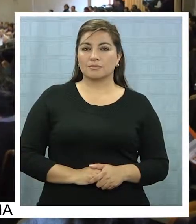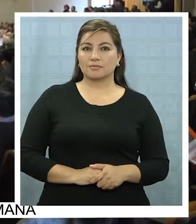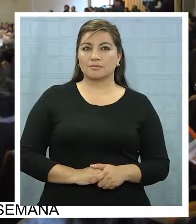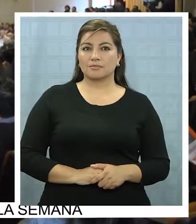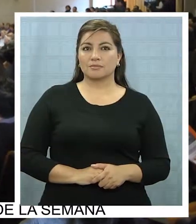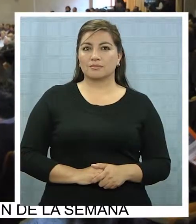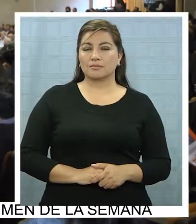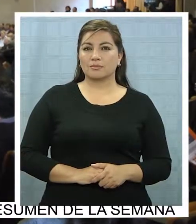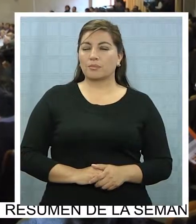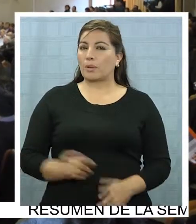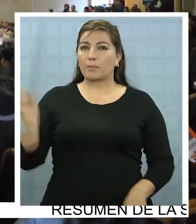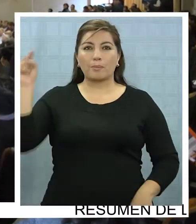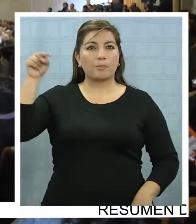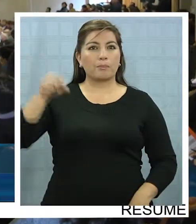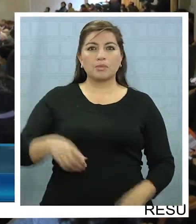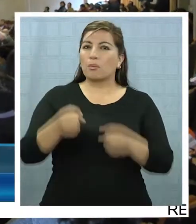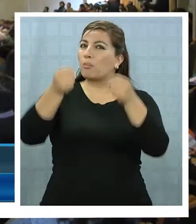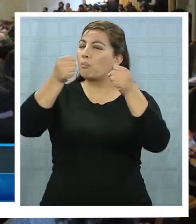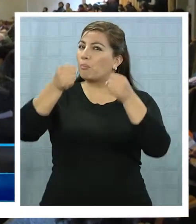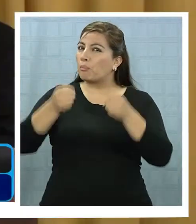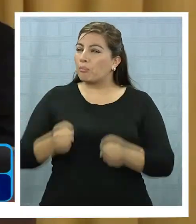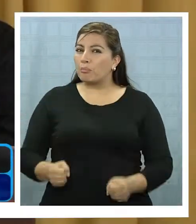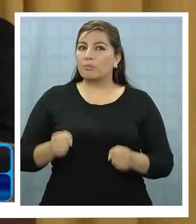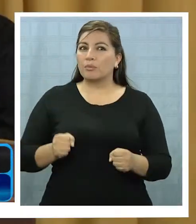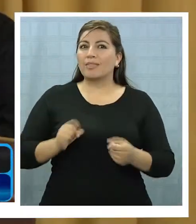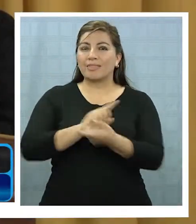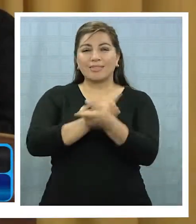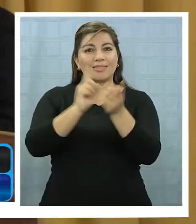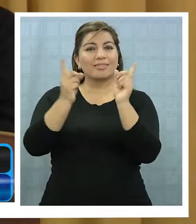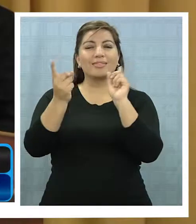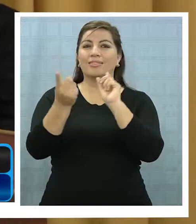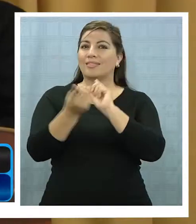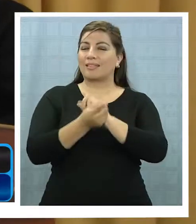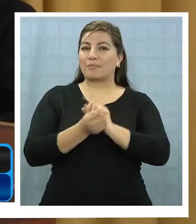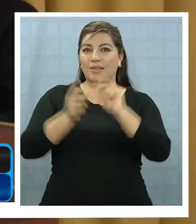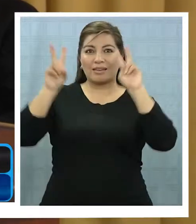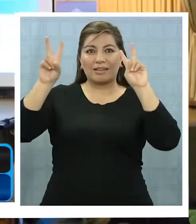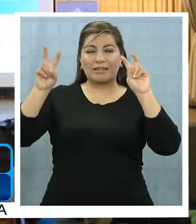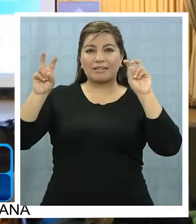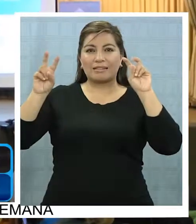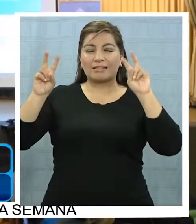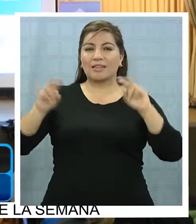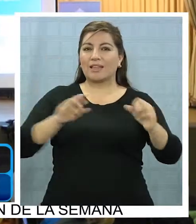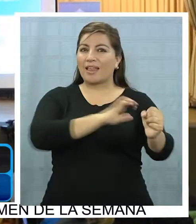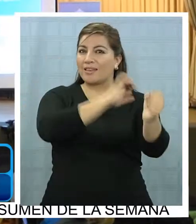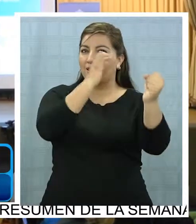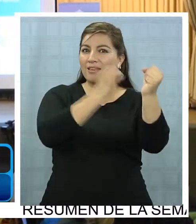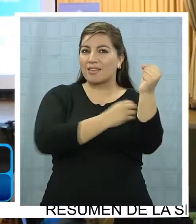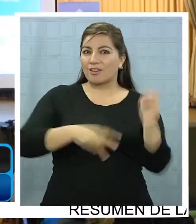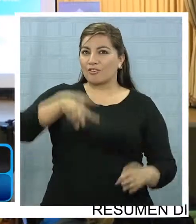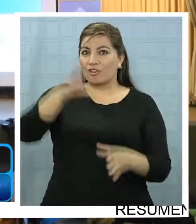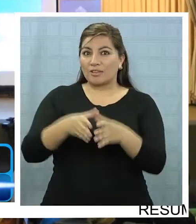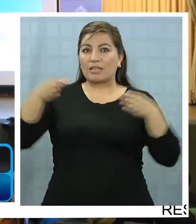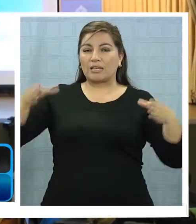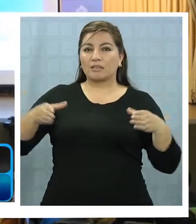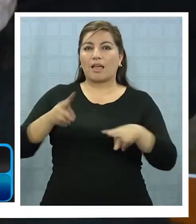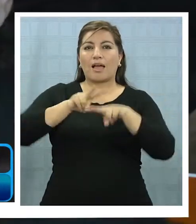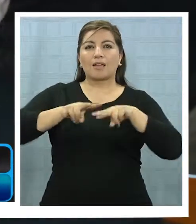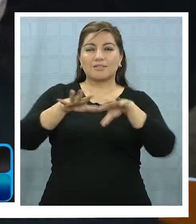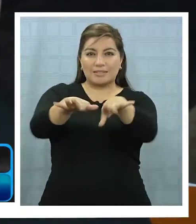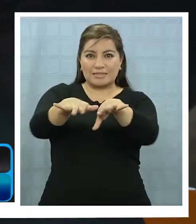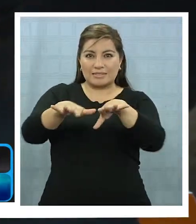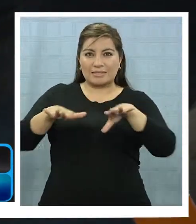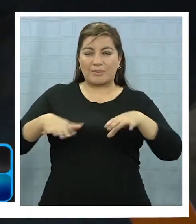Con la premisa de que es posible cambiar el paradigma en la composición energética del Norte Grande, se realizó el seminario